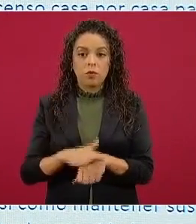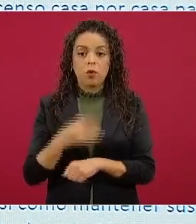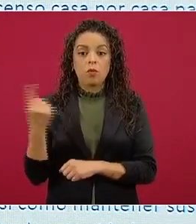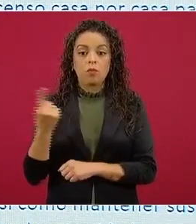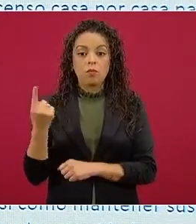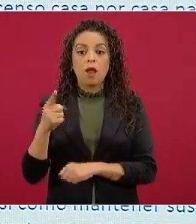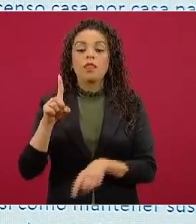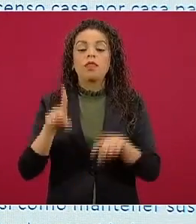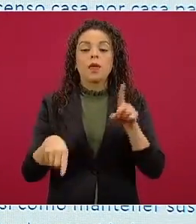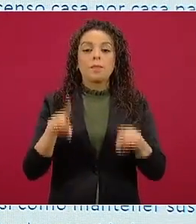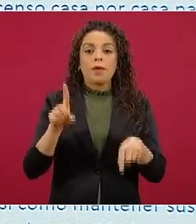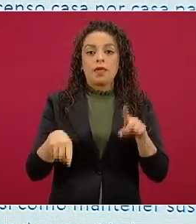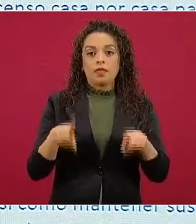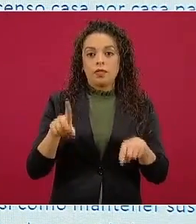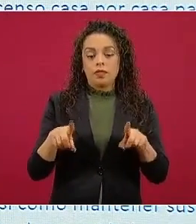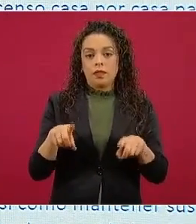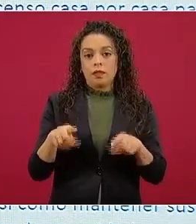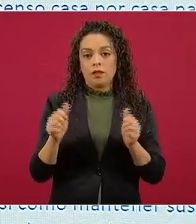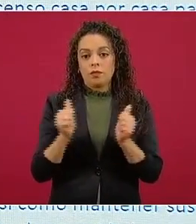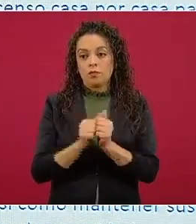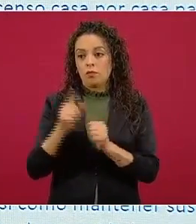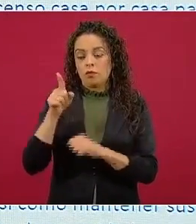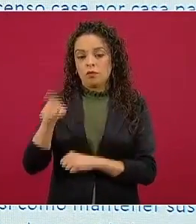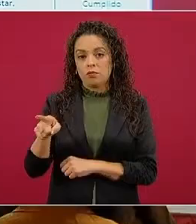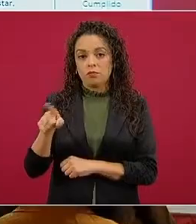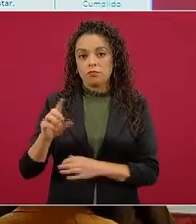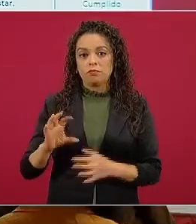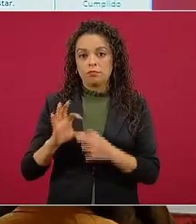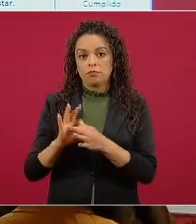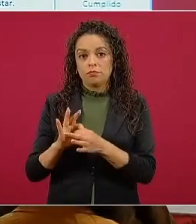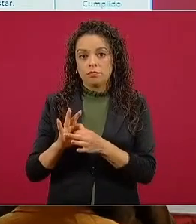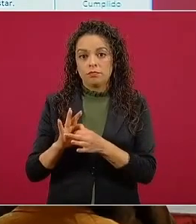tasa de interés del Banco de México.